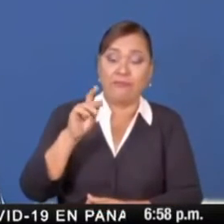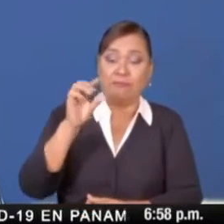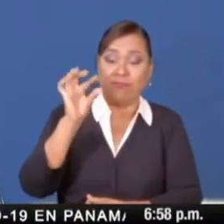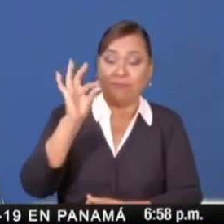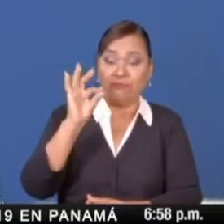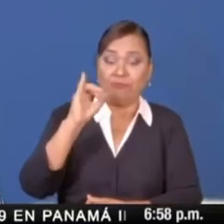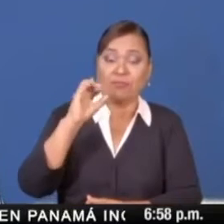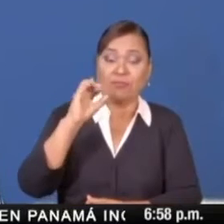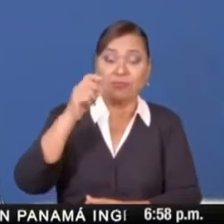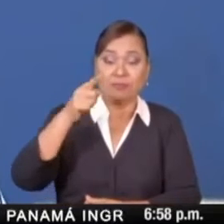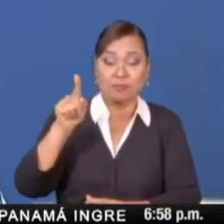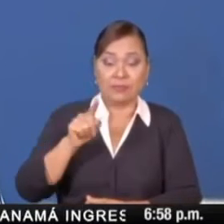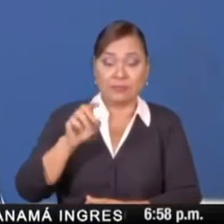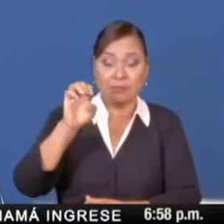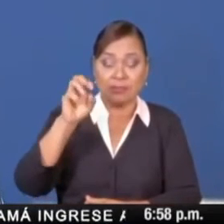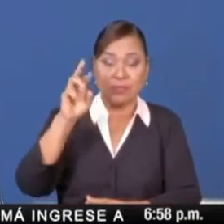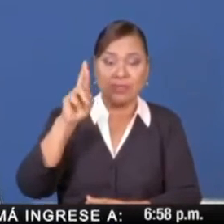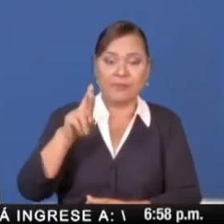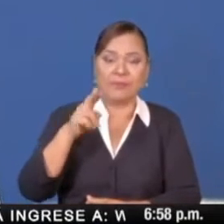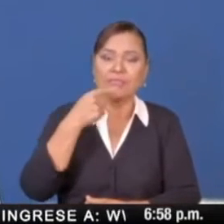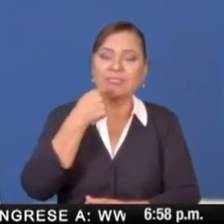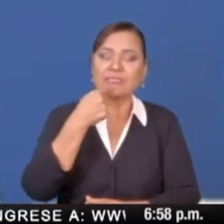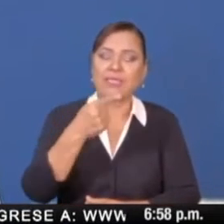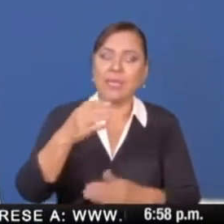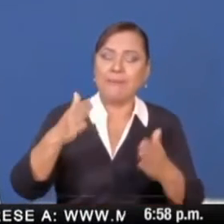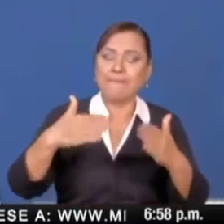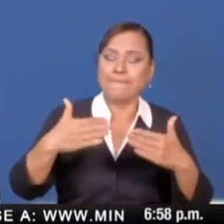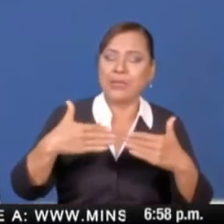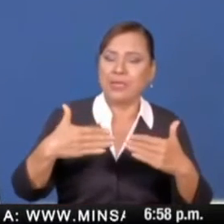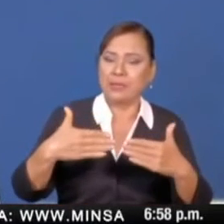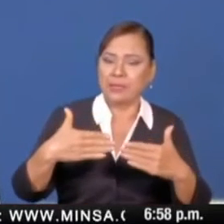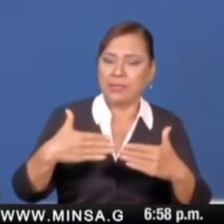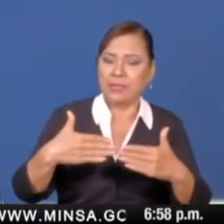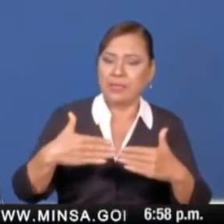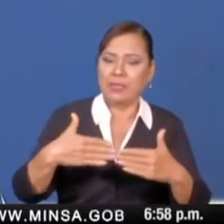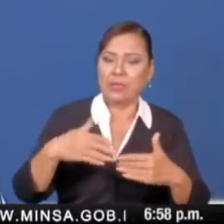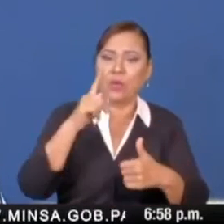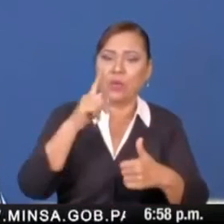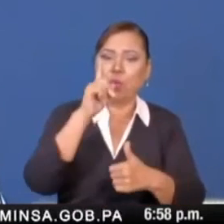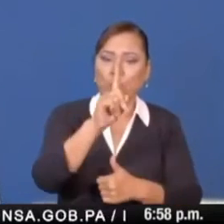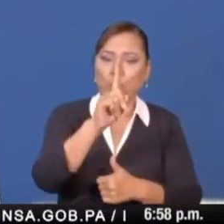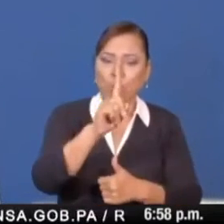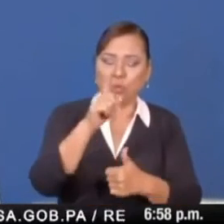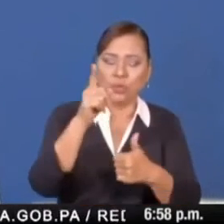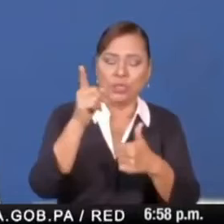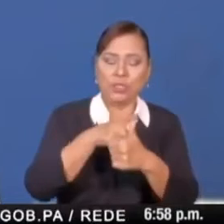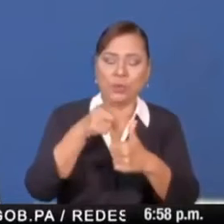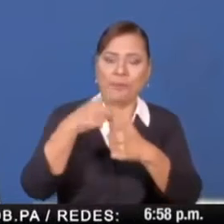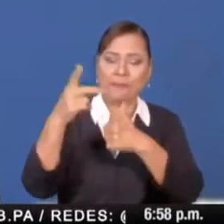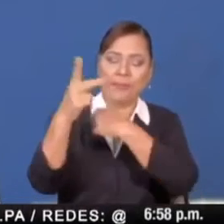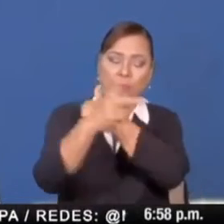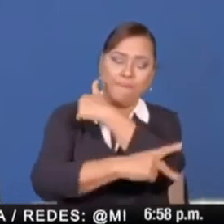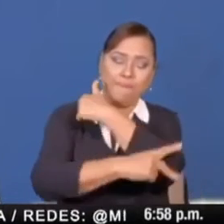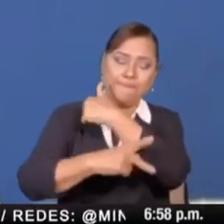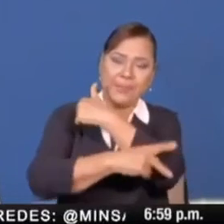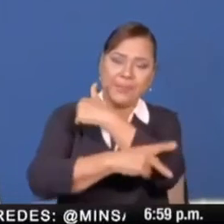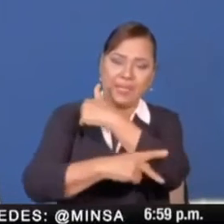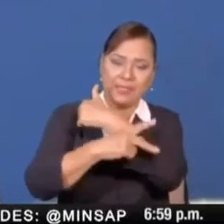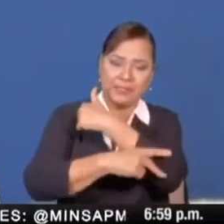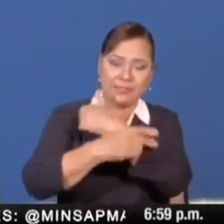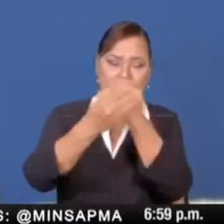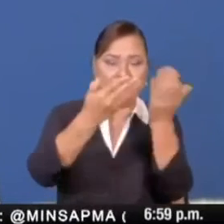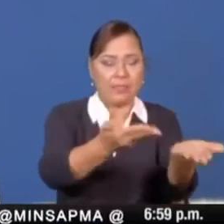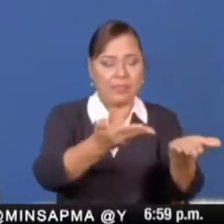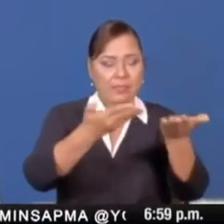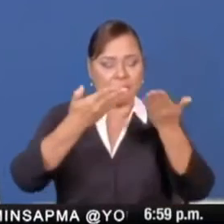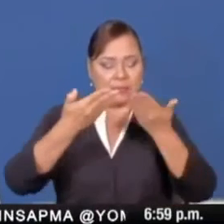comunicarles que en Panamá seremos uno de los primeros países en recibir y administrar la vacuna